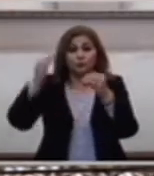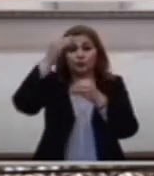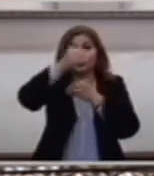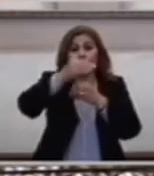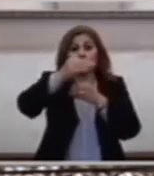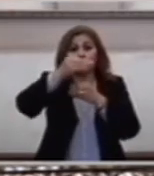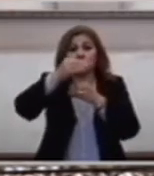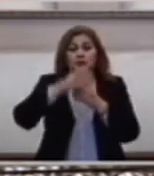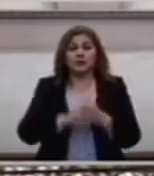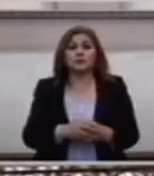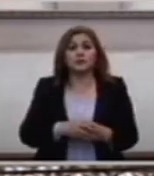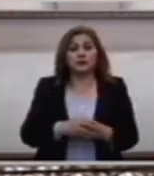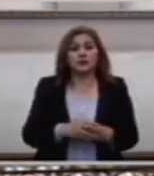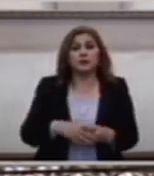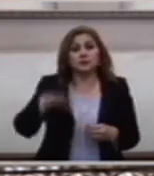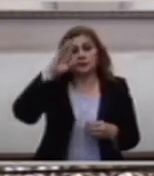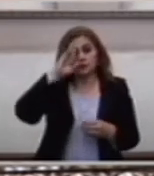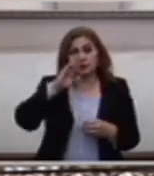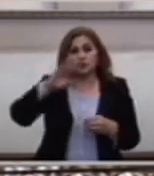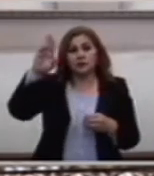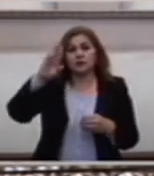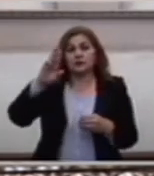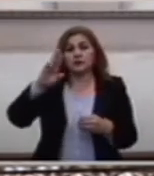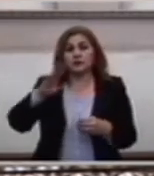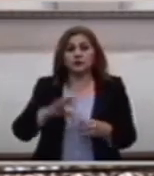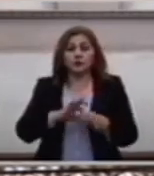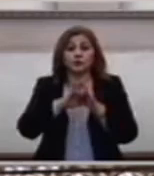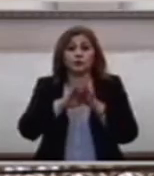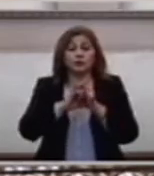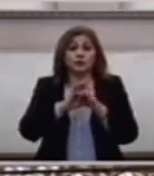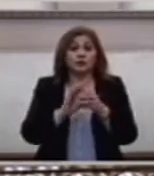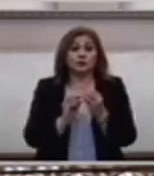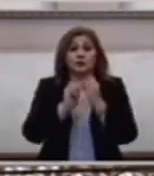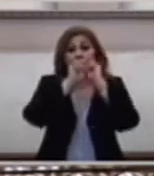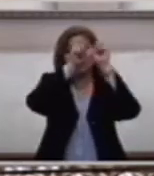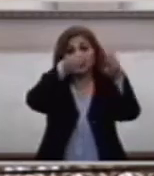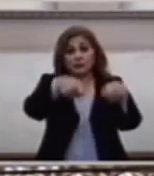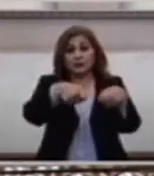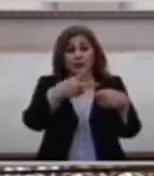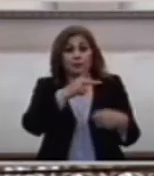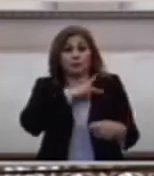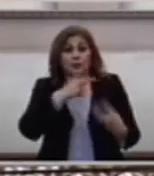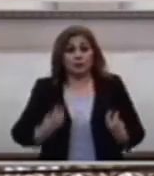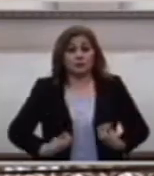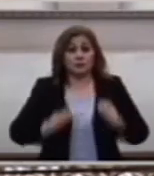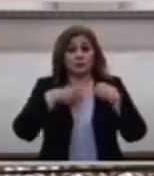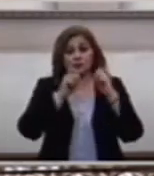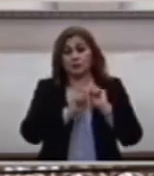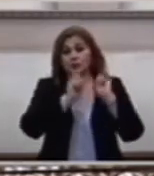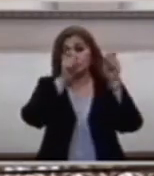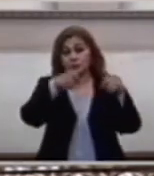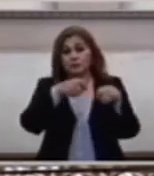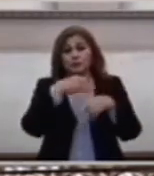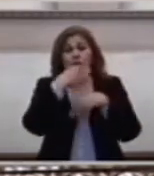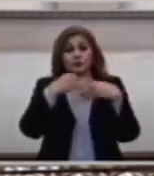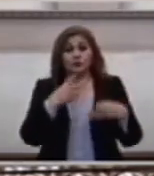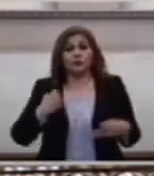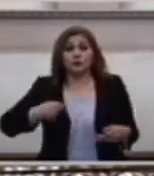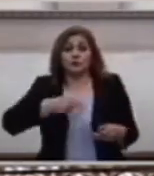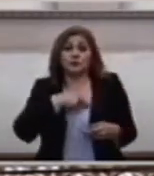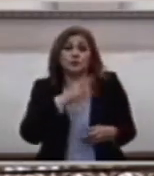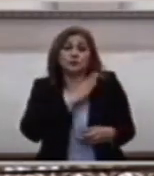gracia Del Señor Ponemos Nuestras vidas Si nuestras Buenas Intenciones